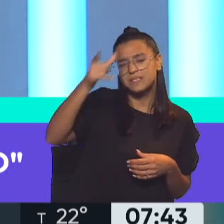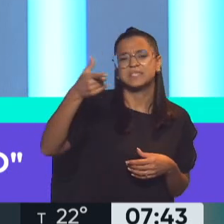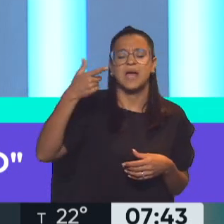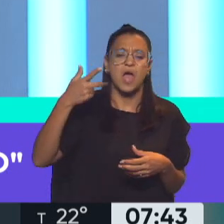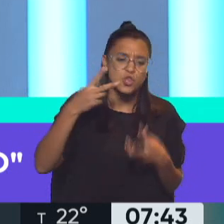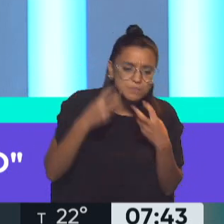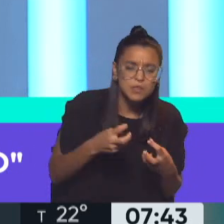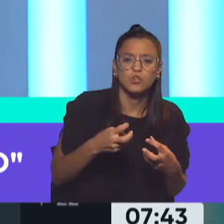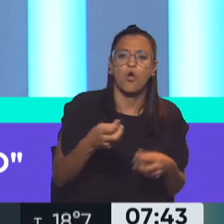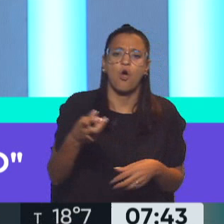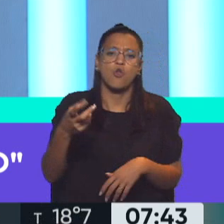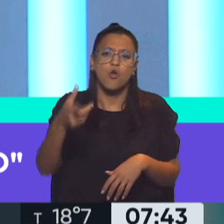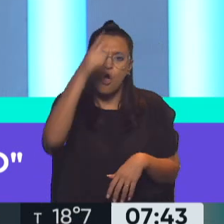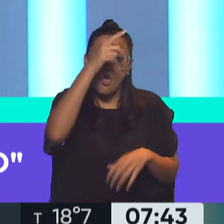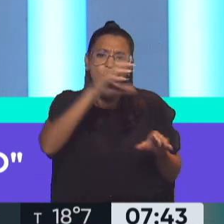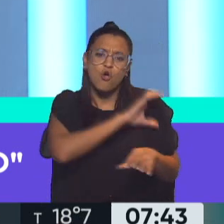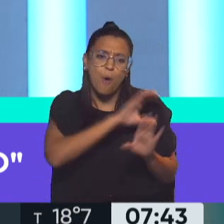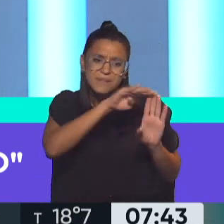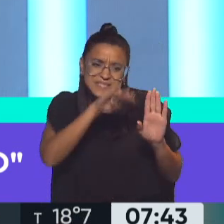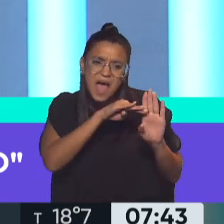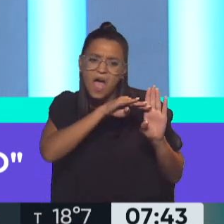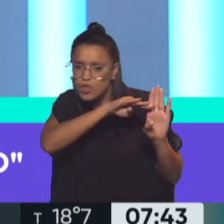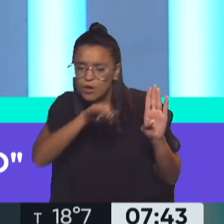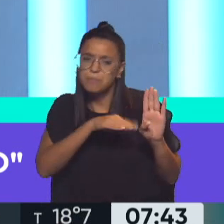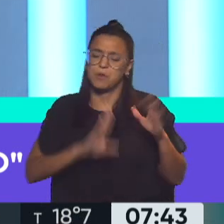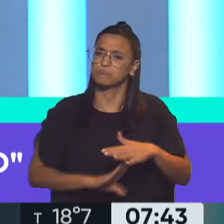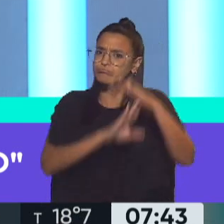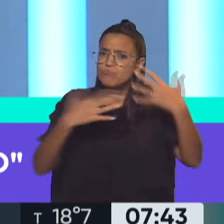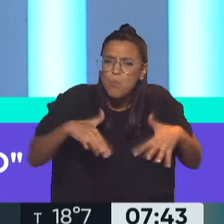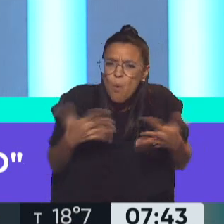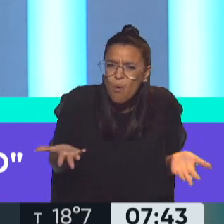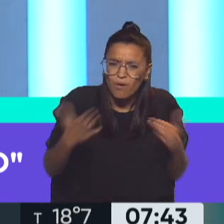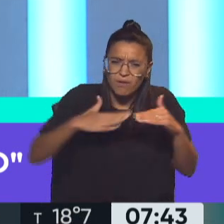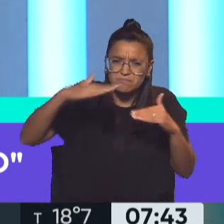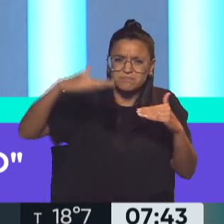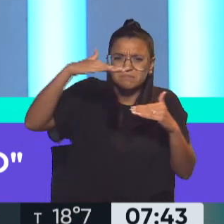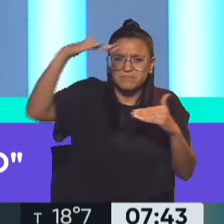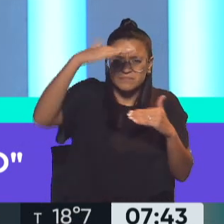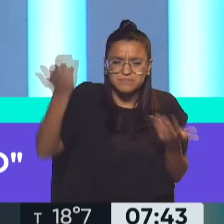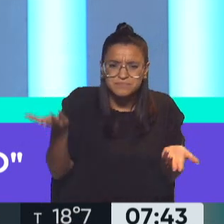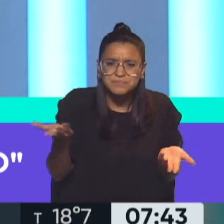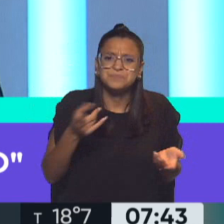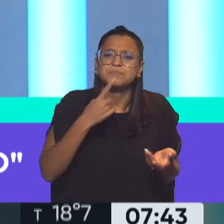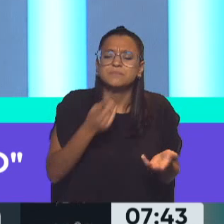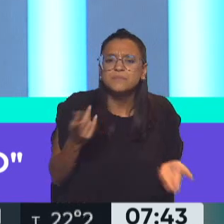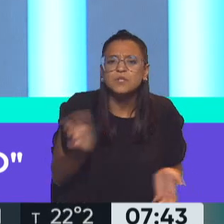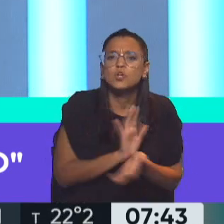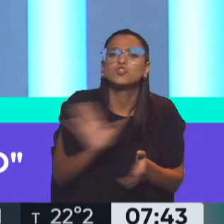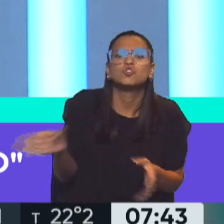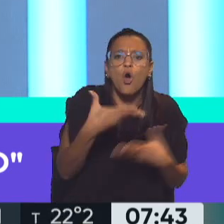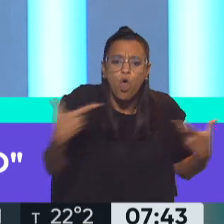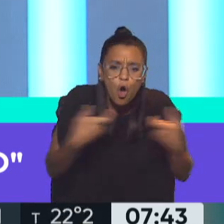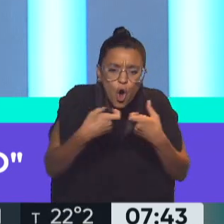comisario, subcomisario, es decir, policías de alta graduación de jerarquía dentro de la fuerza, se hubieran todos